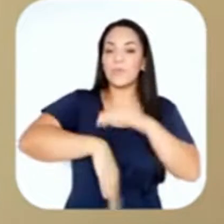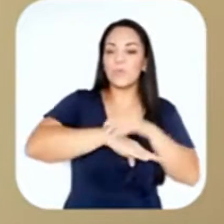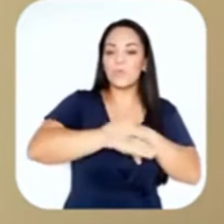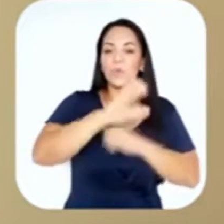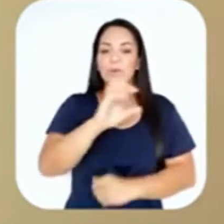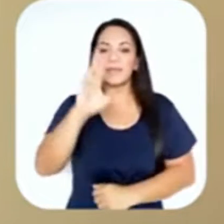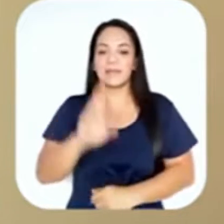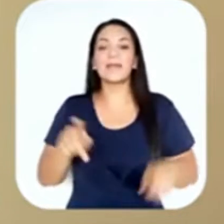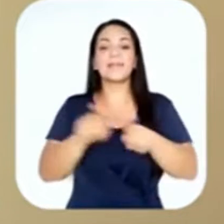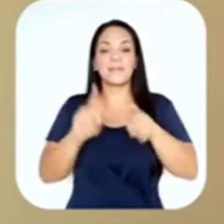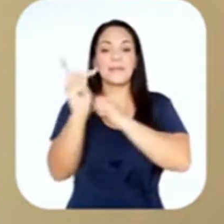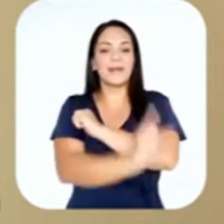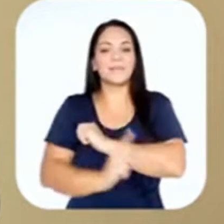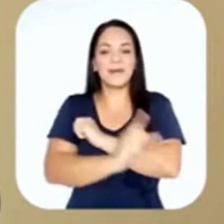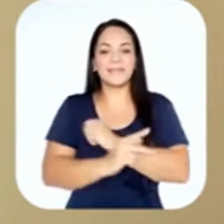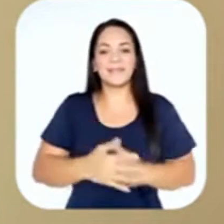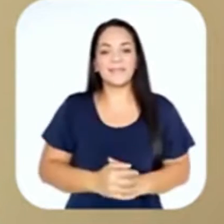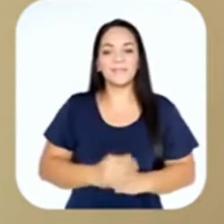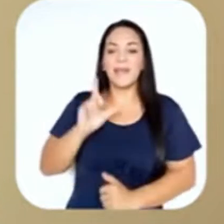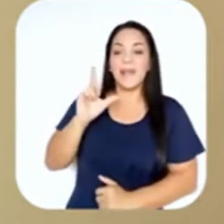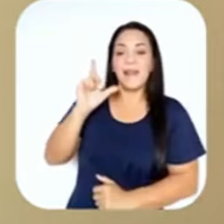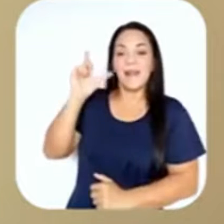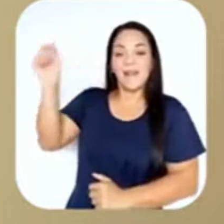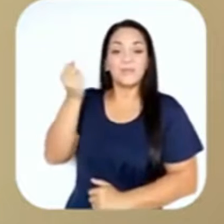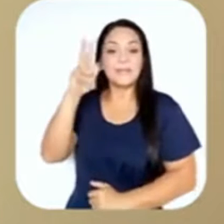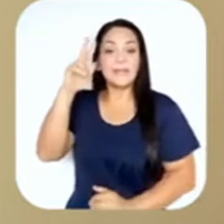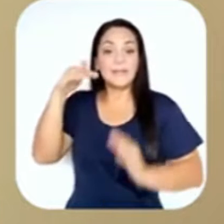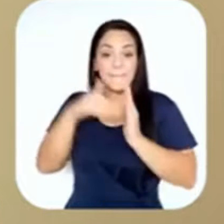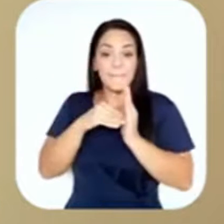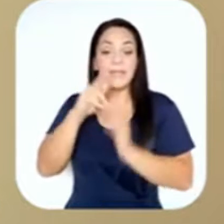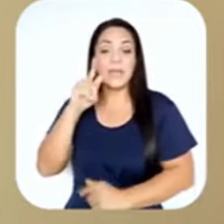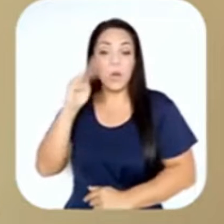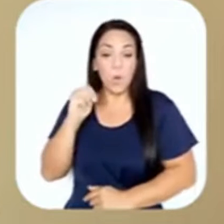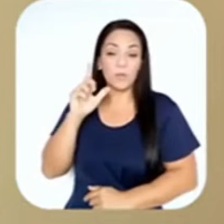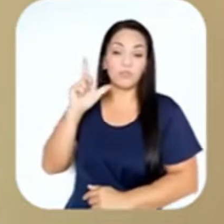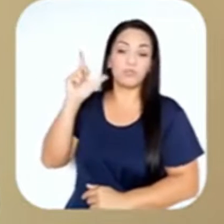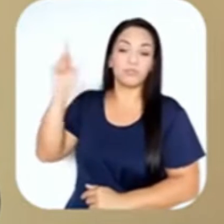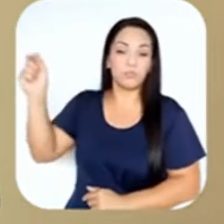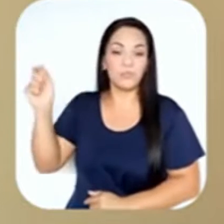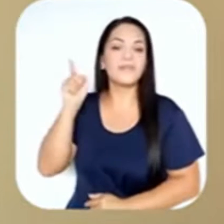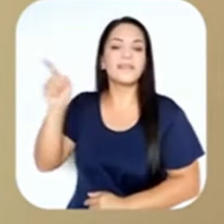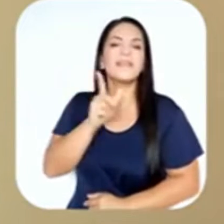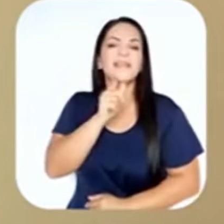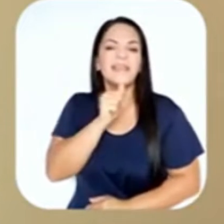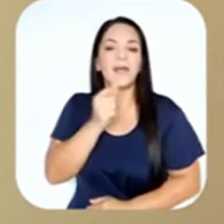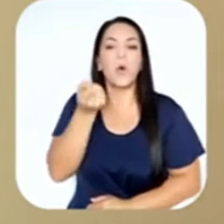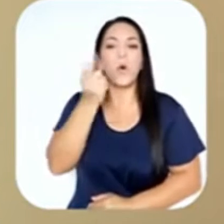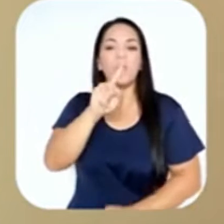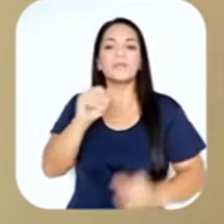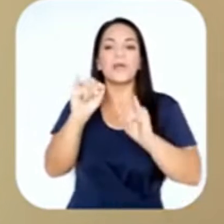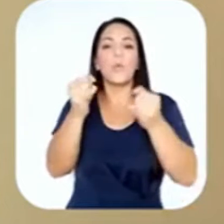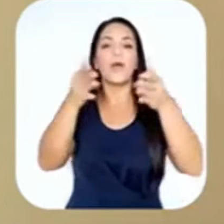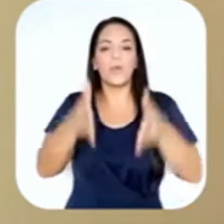amamos a nuestra CELE y a nuestra Costa Rica. A más de 13 mil kilómetros de distancia va a haber